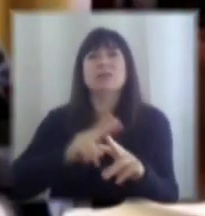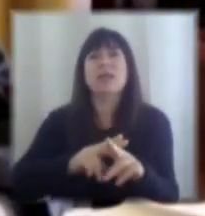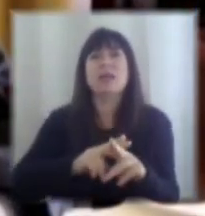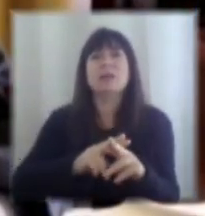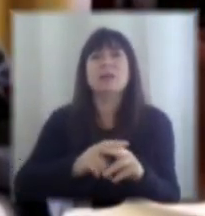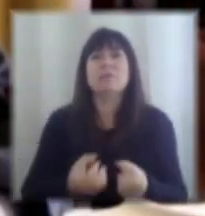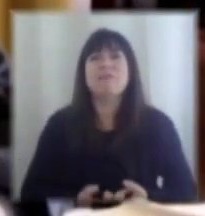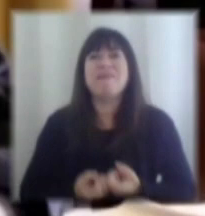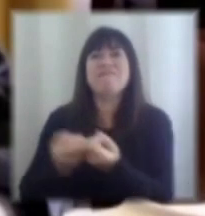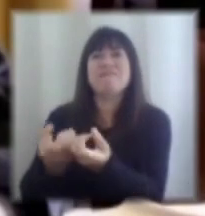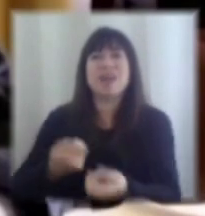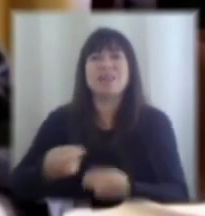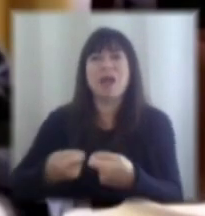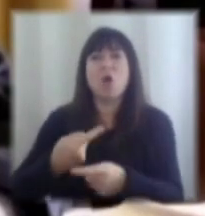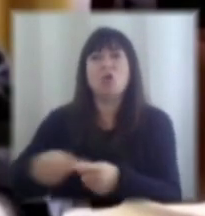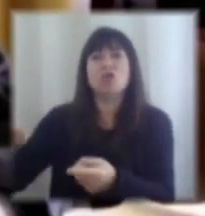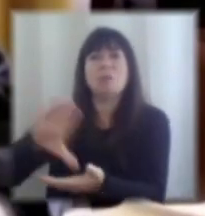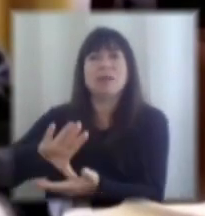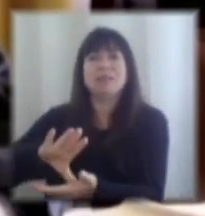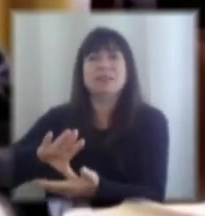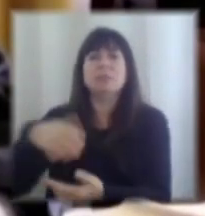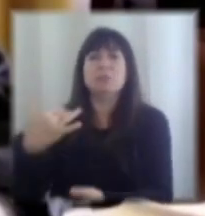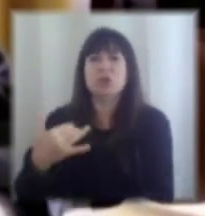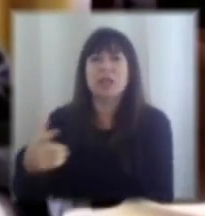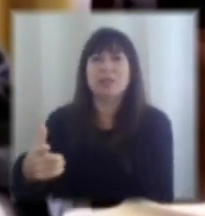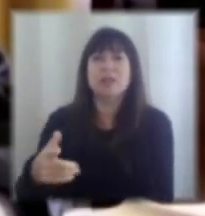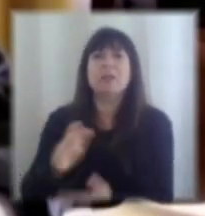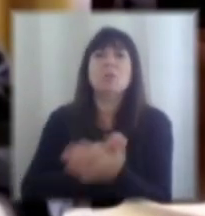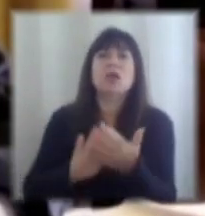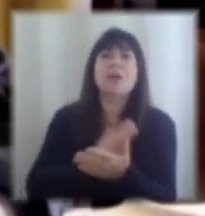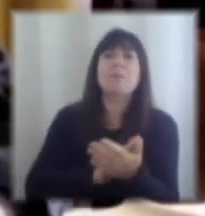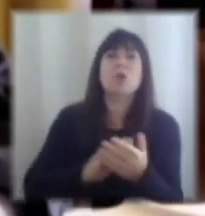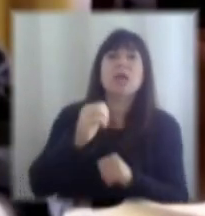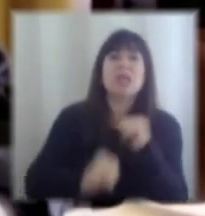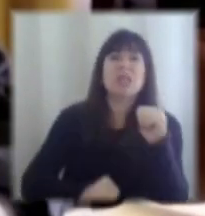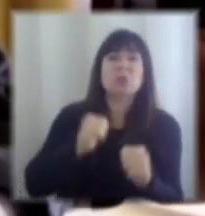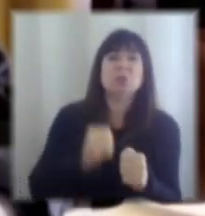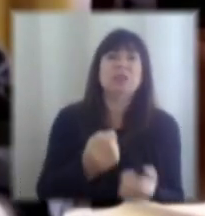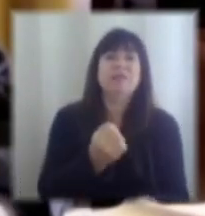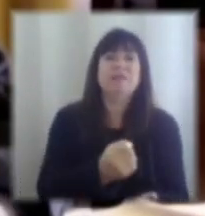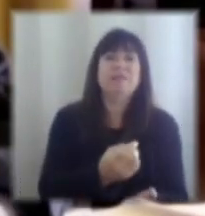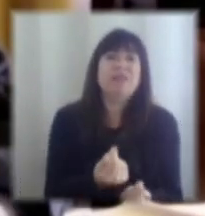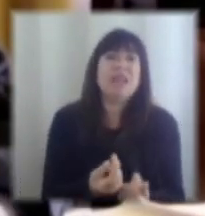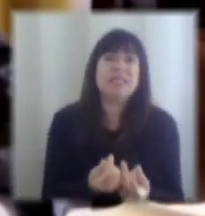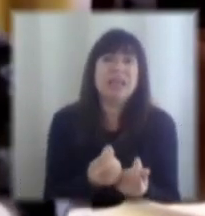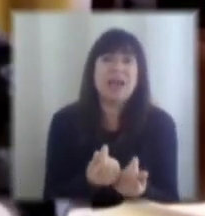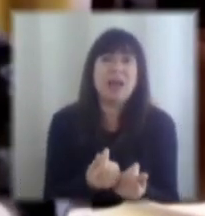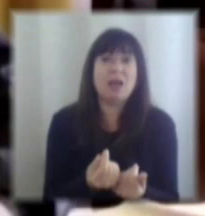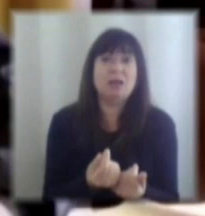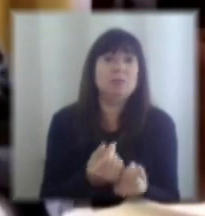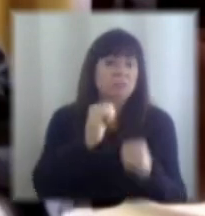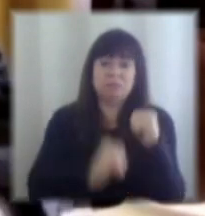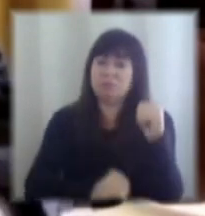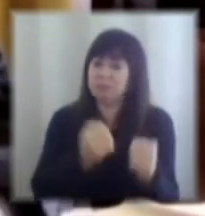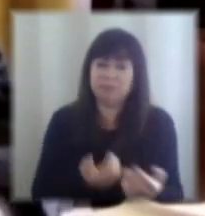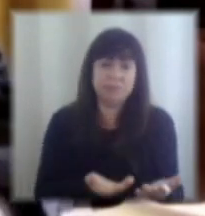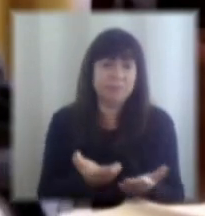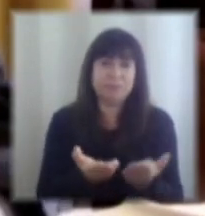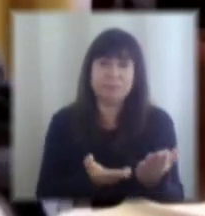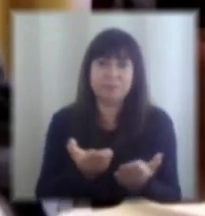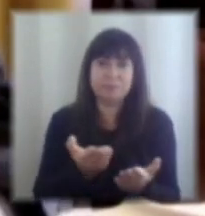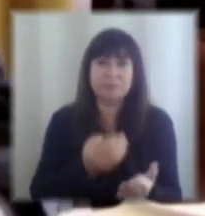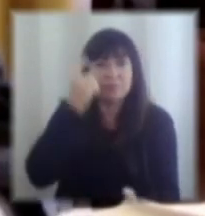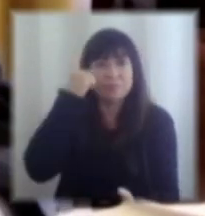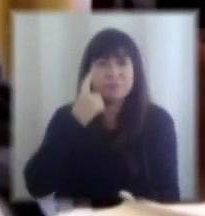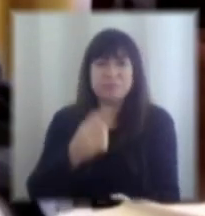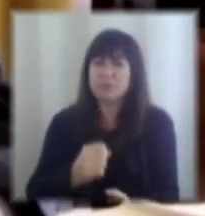en montos relevantes pensemos simplemente en la industria financiera que es una industria de servicios esencialmente y que yo creo que tiene harto